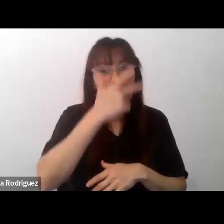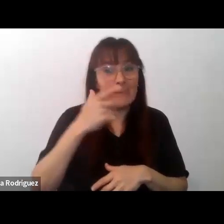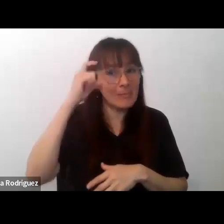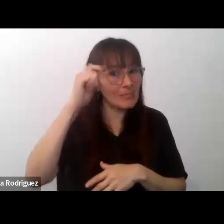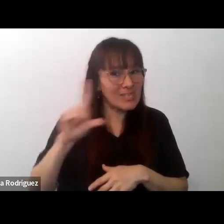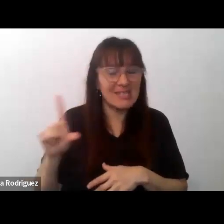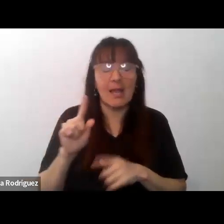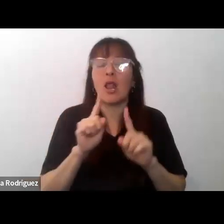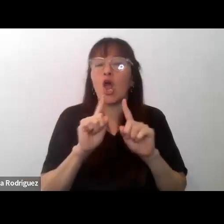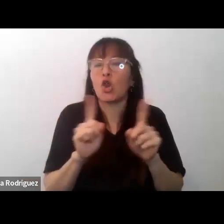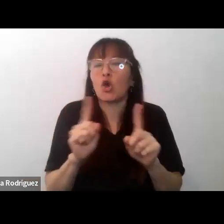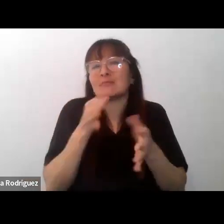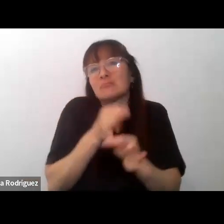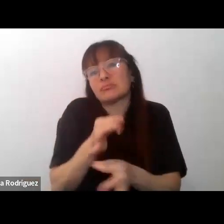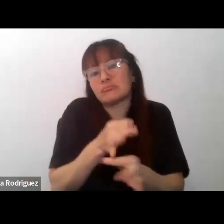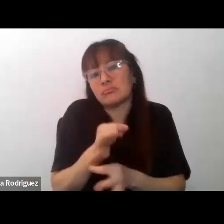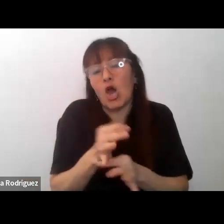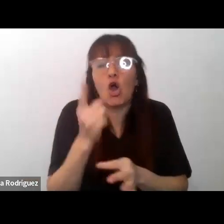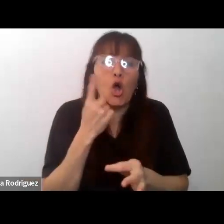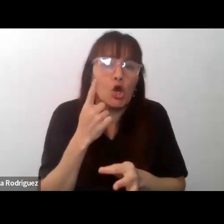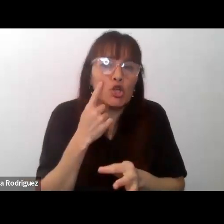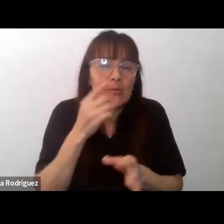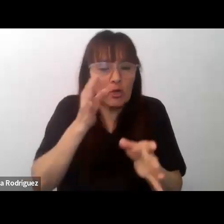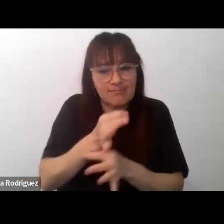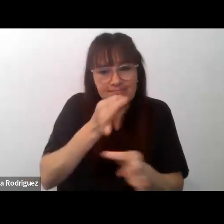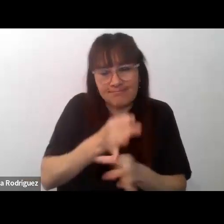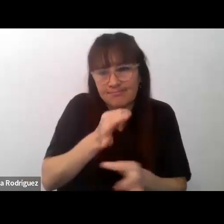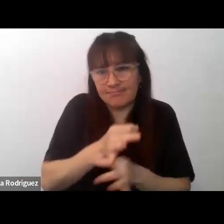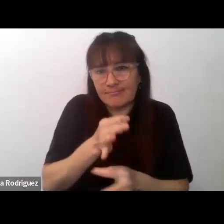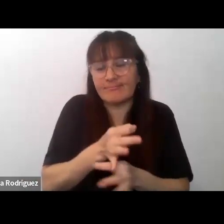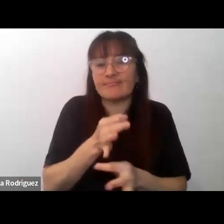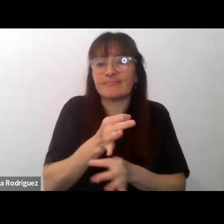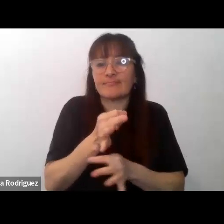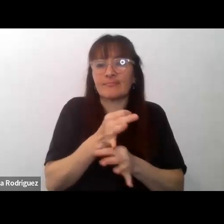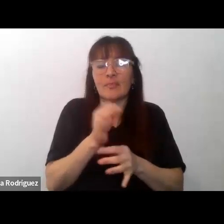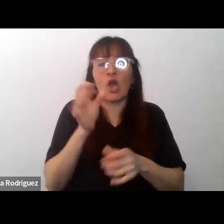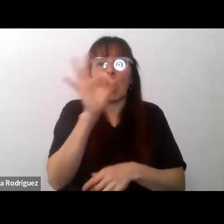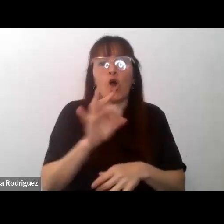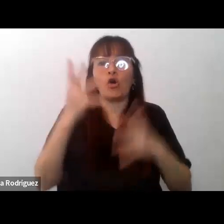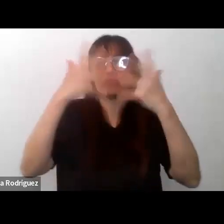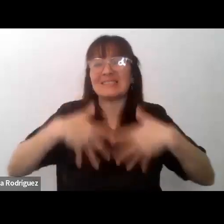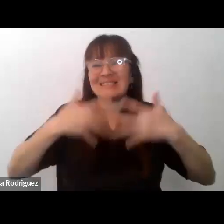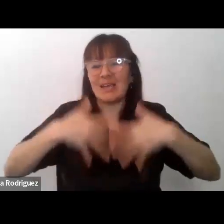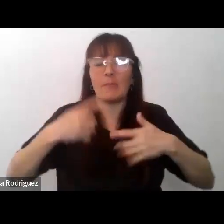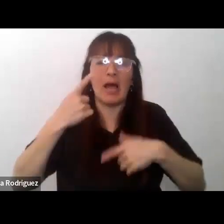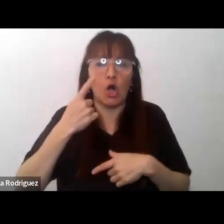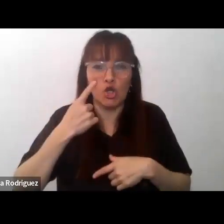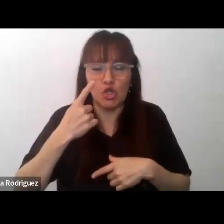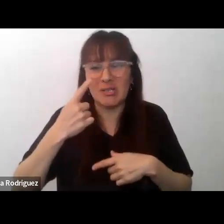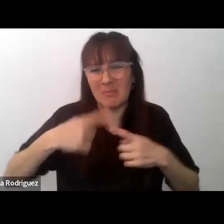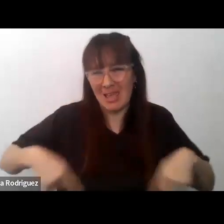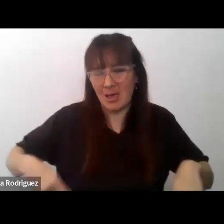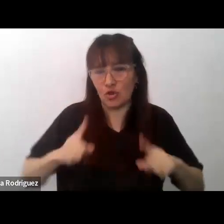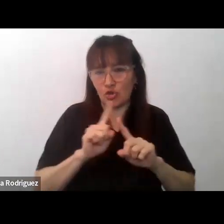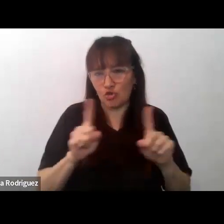enseñar conocimientos ni siquiera un sistema de conocimientos sino que